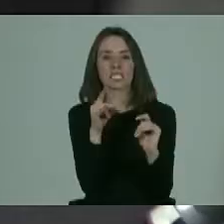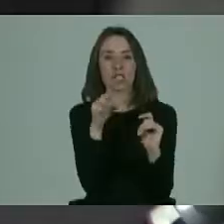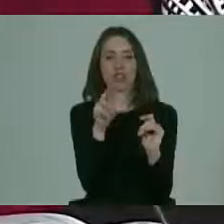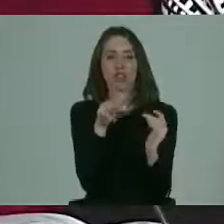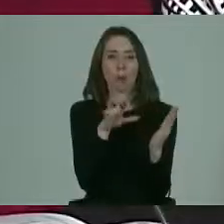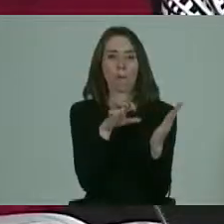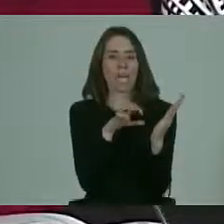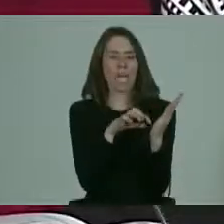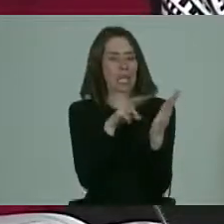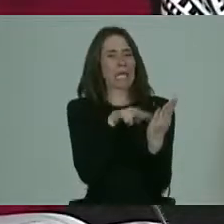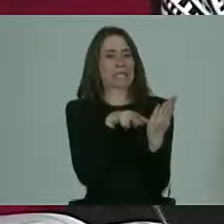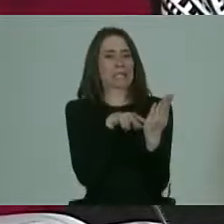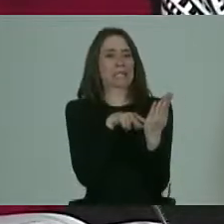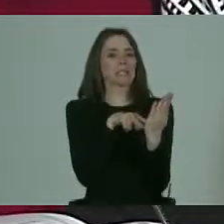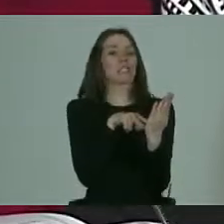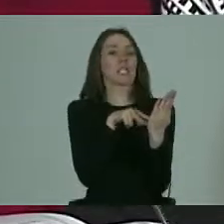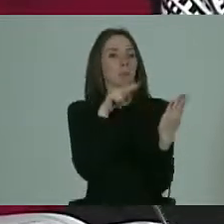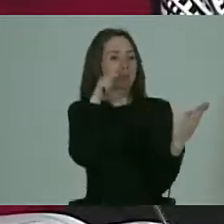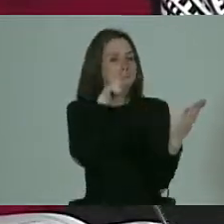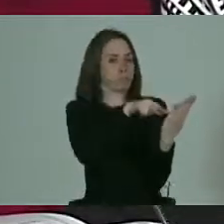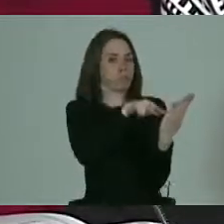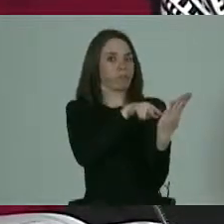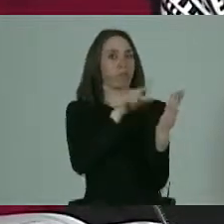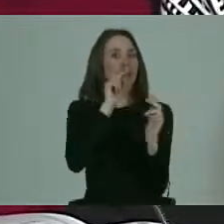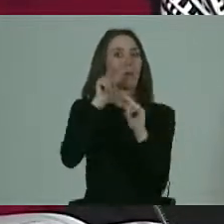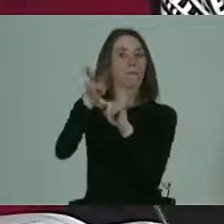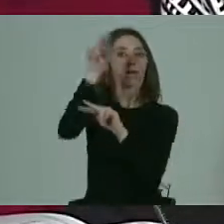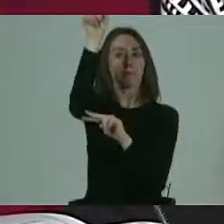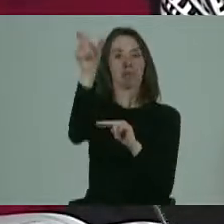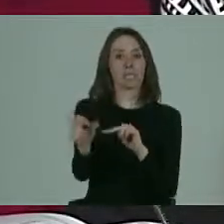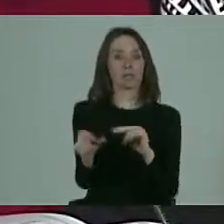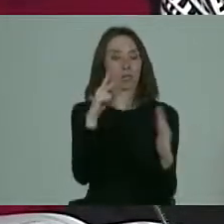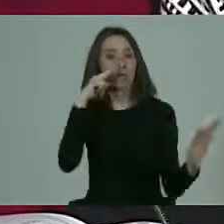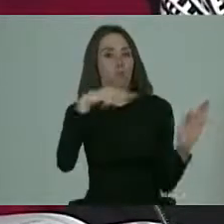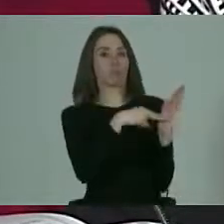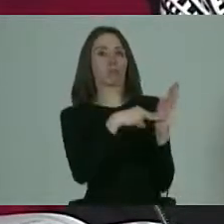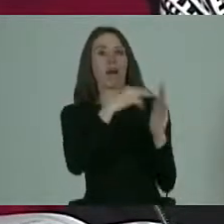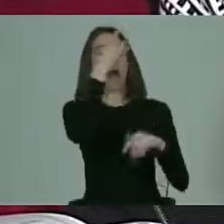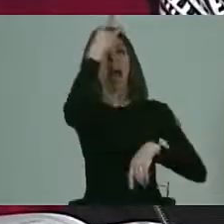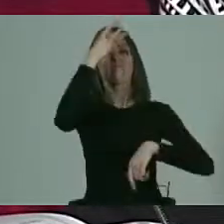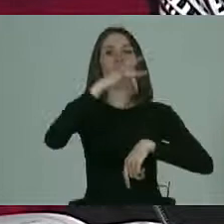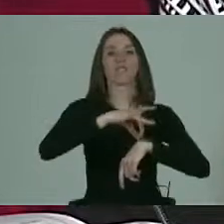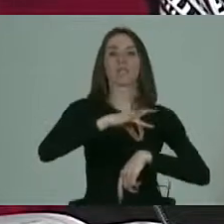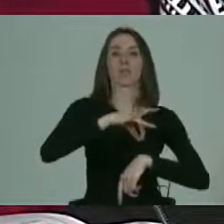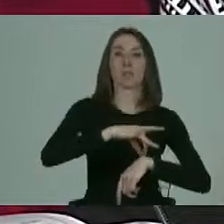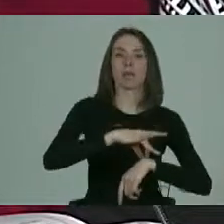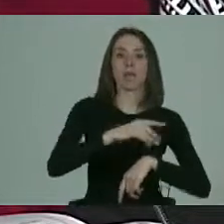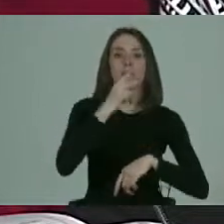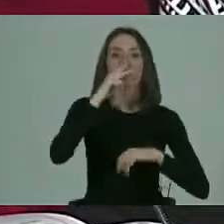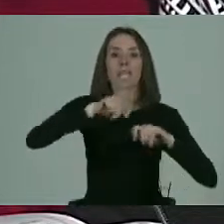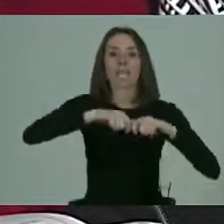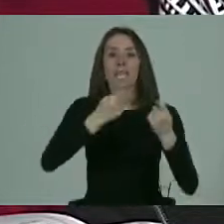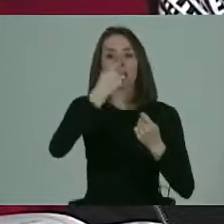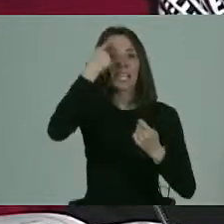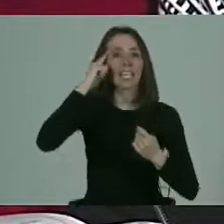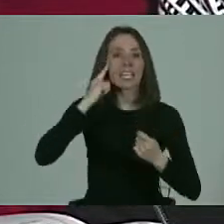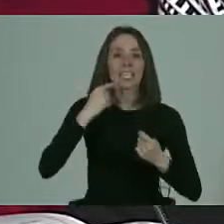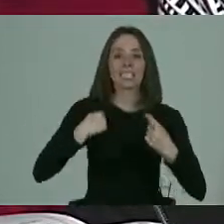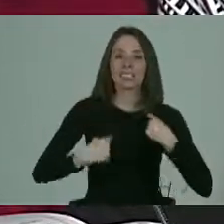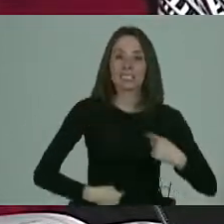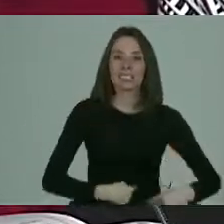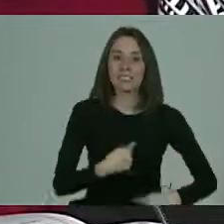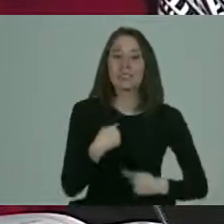paraliza y no ve a la persona, sino que ve como la enfermedad o ve la lesión y